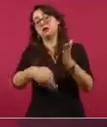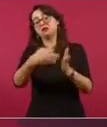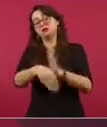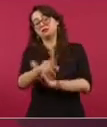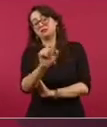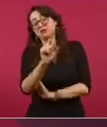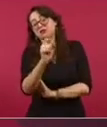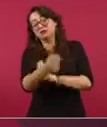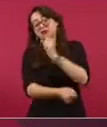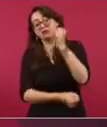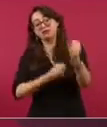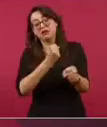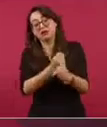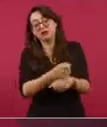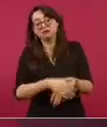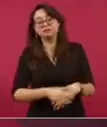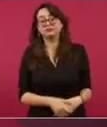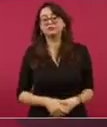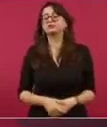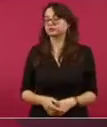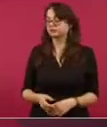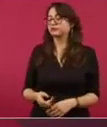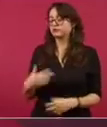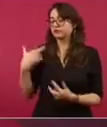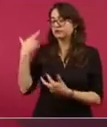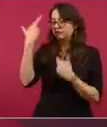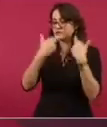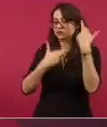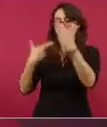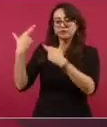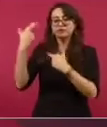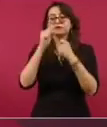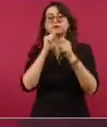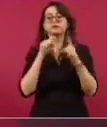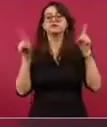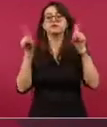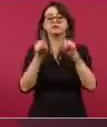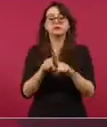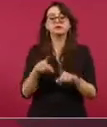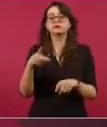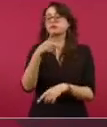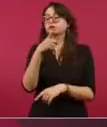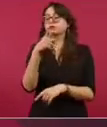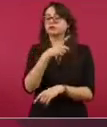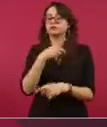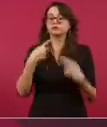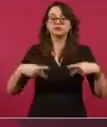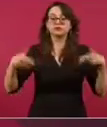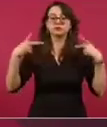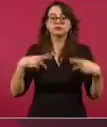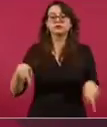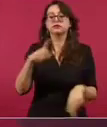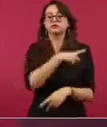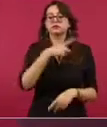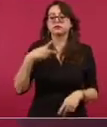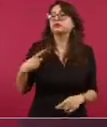también el agua, que todos ahorremos agua, como debemos ahorrar la luz.